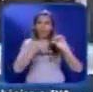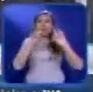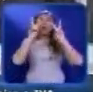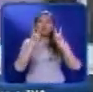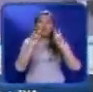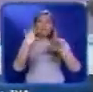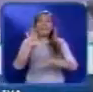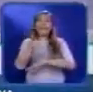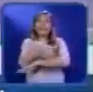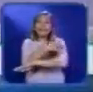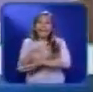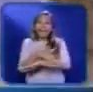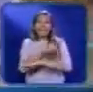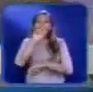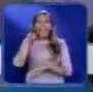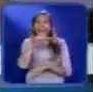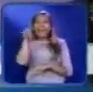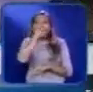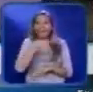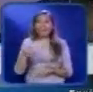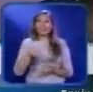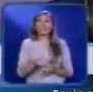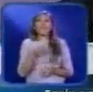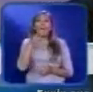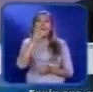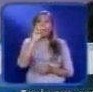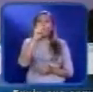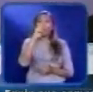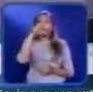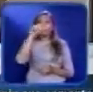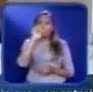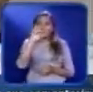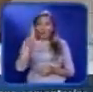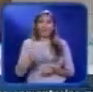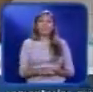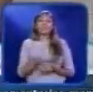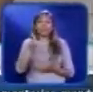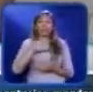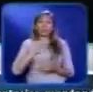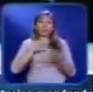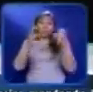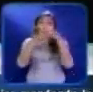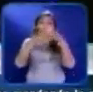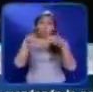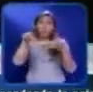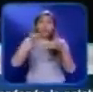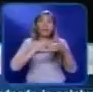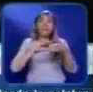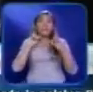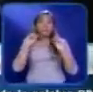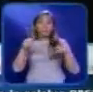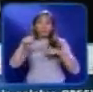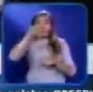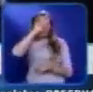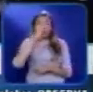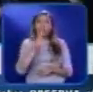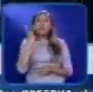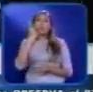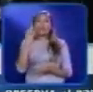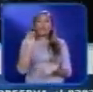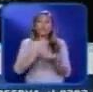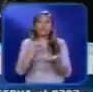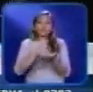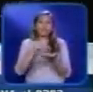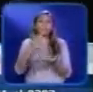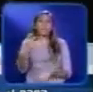lanuevacalle.es Y es que el éxito de esta joven agrupación Reyes del Merengue Hip Hop en Venezuela le ha valido la pre nominación a dos Grammys latinos en